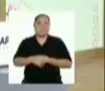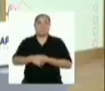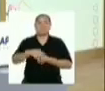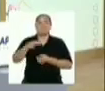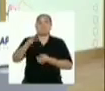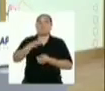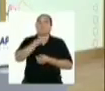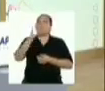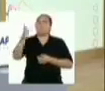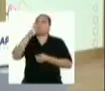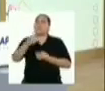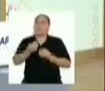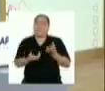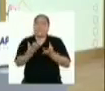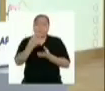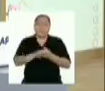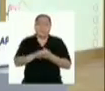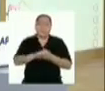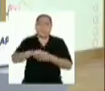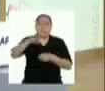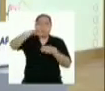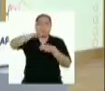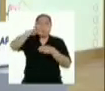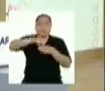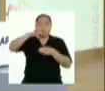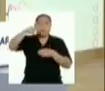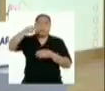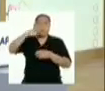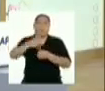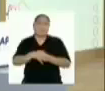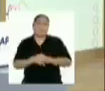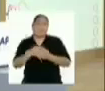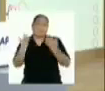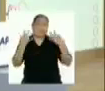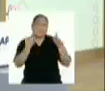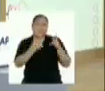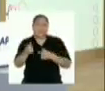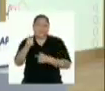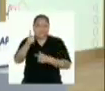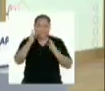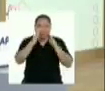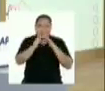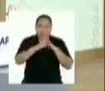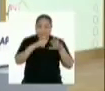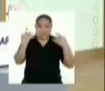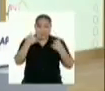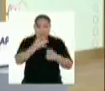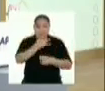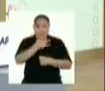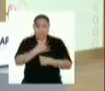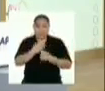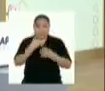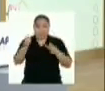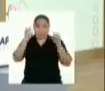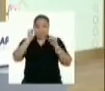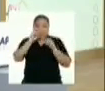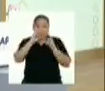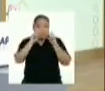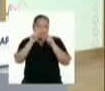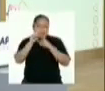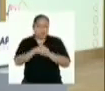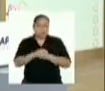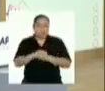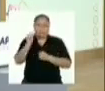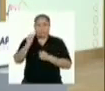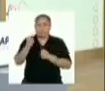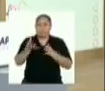manzanilla, vas nomás a tus macetitas y listo. Ya está ya. Ustedes en casa han experimentado ya con el arte del origami y los